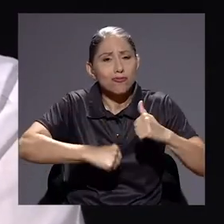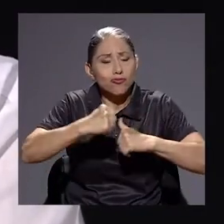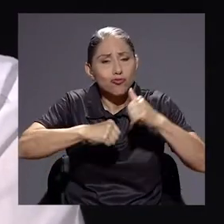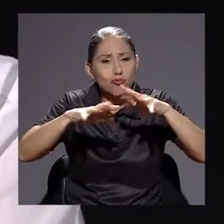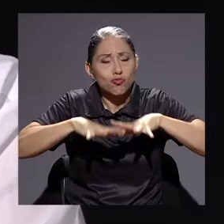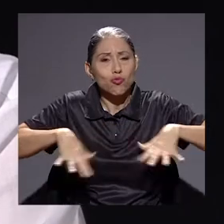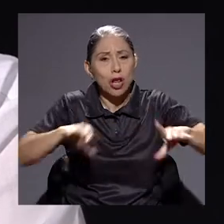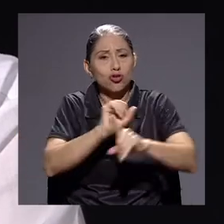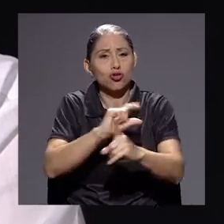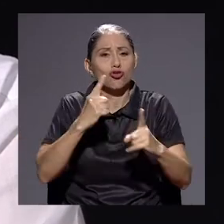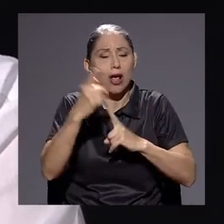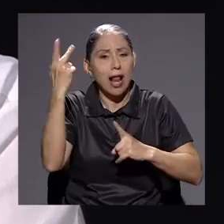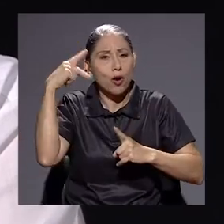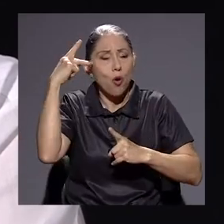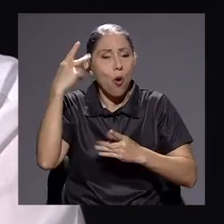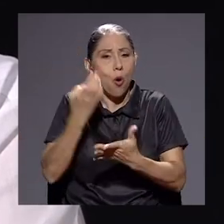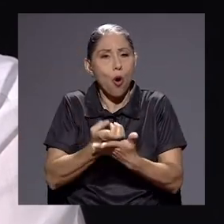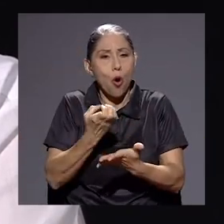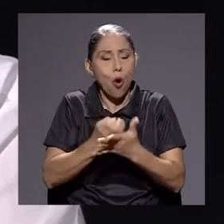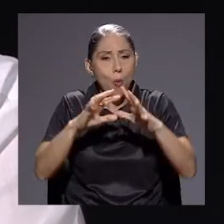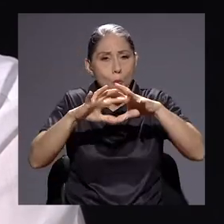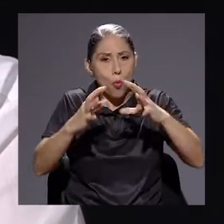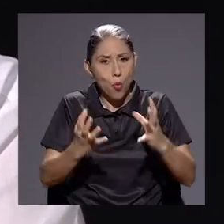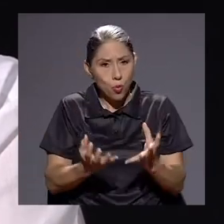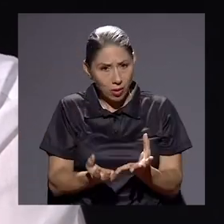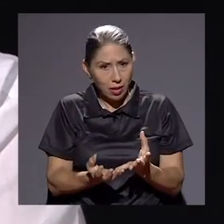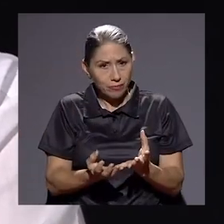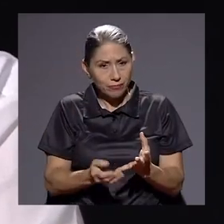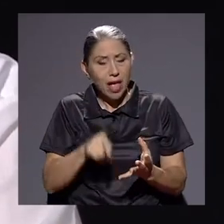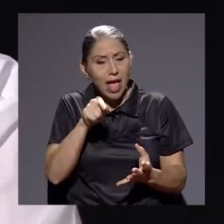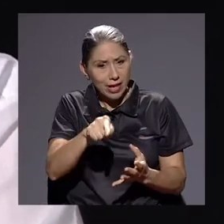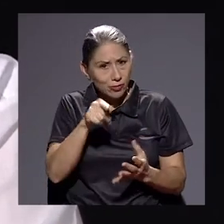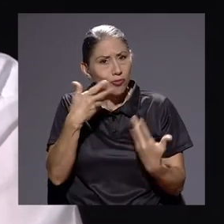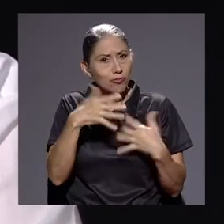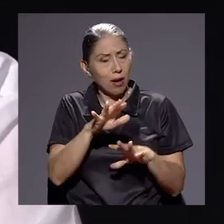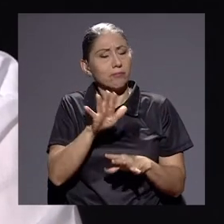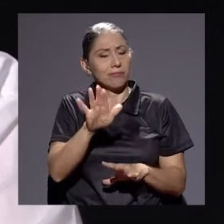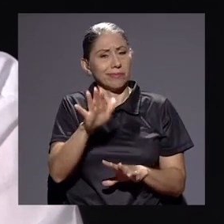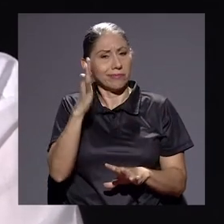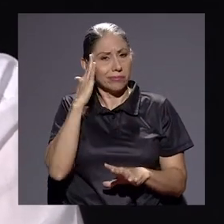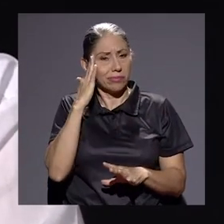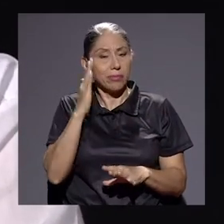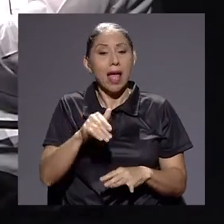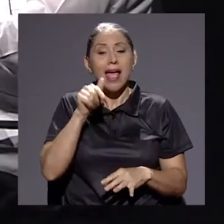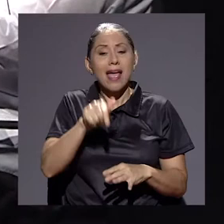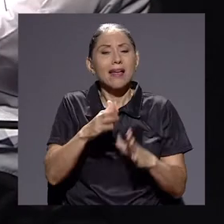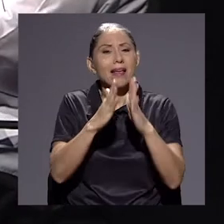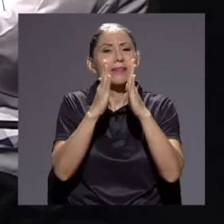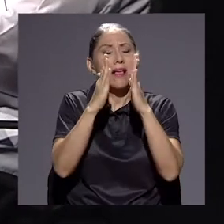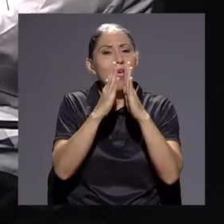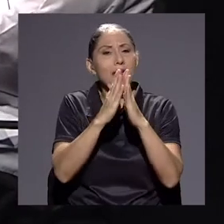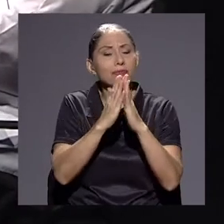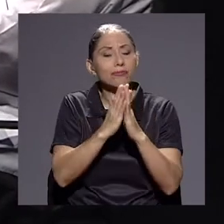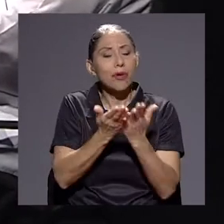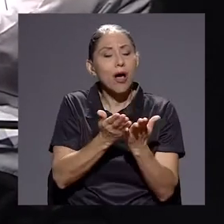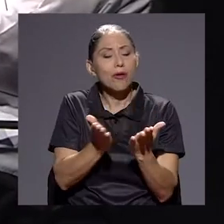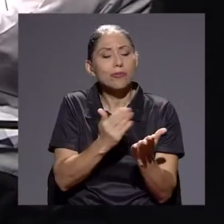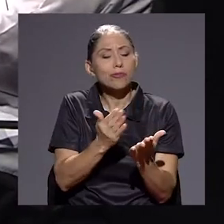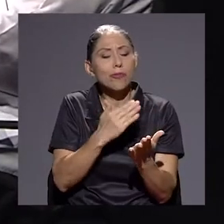partimos el informe. Partimos de ese elemento como elemento primordial. ¿Qué elemento señalamos nosotros en este informe? Primero,